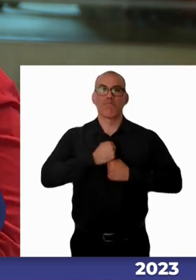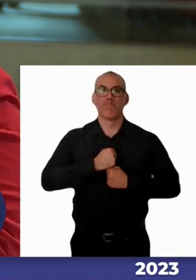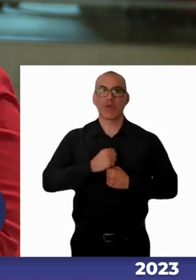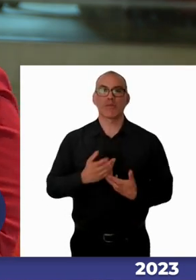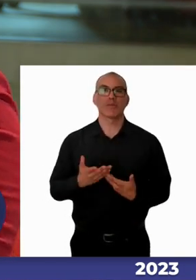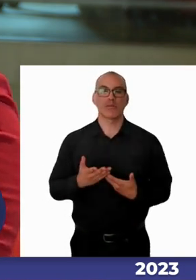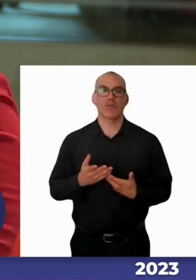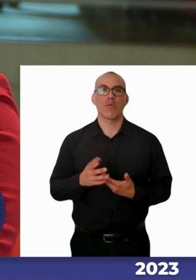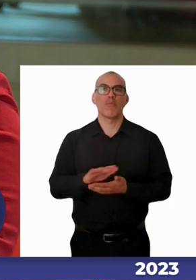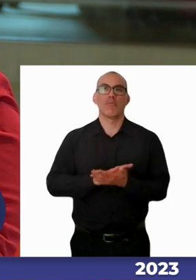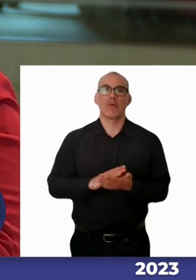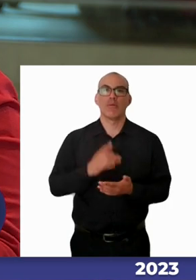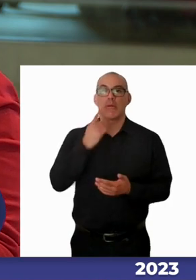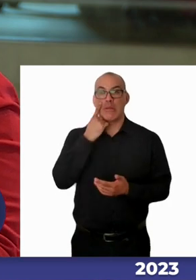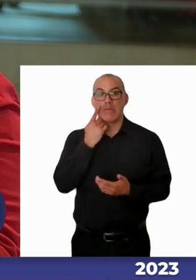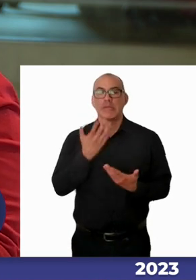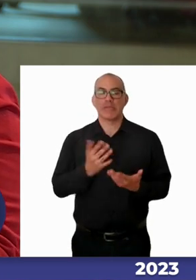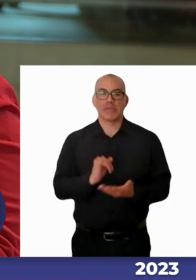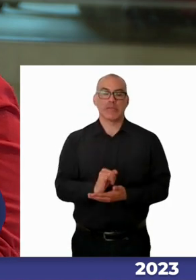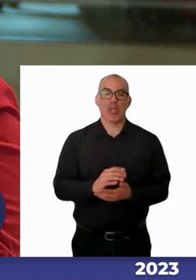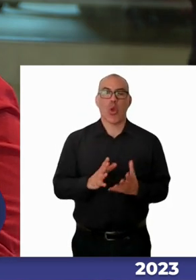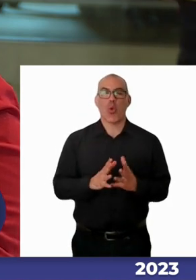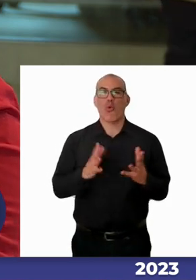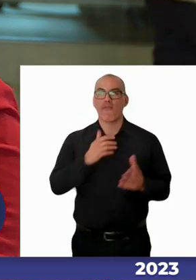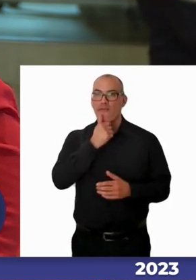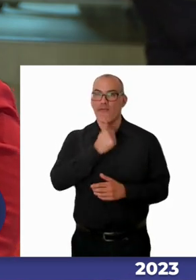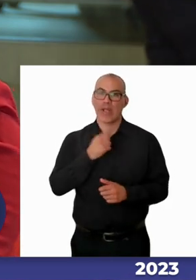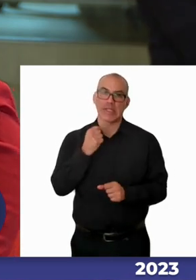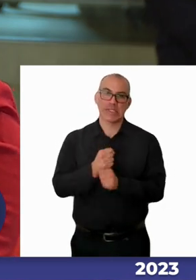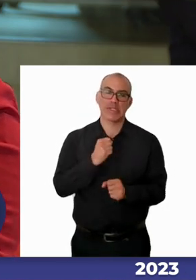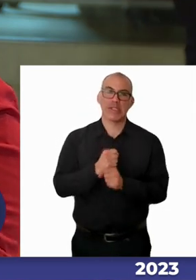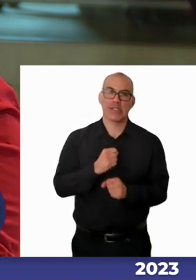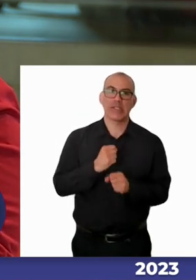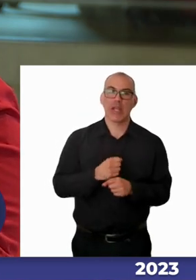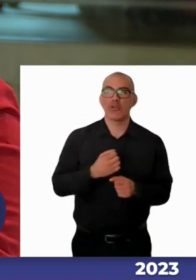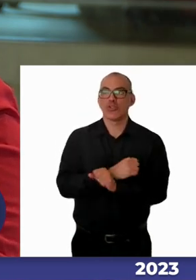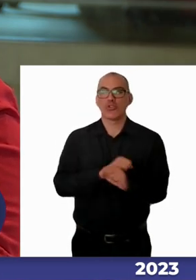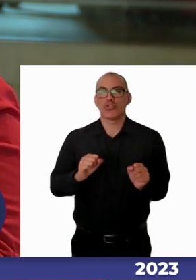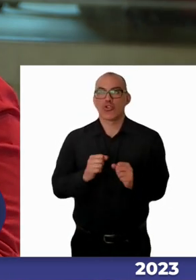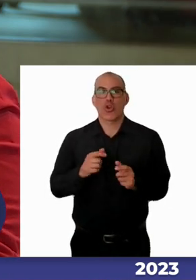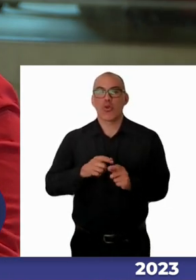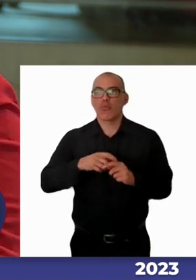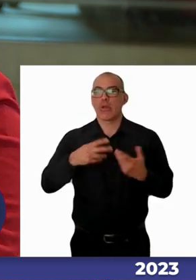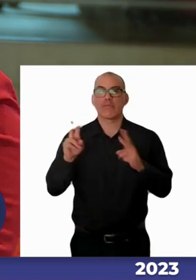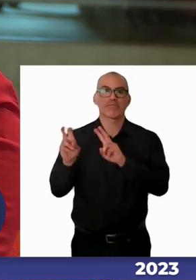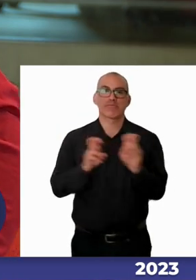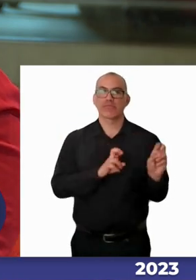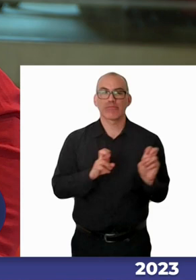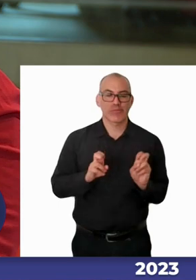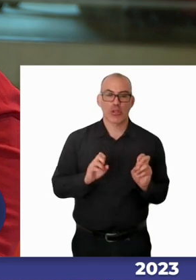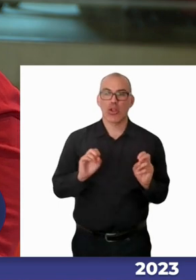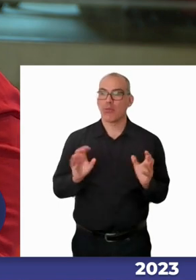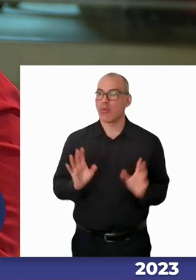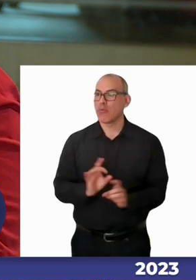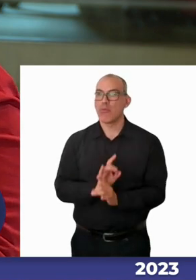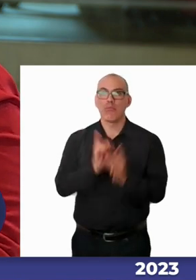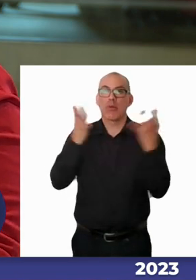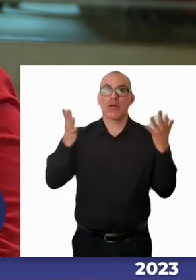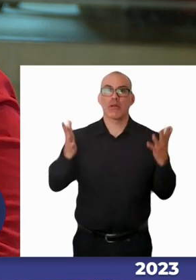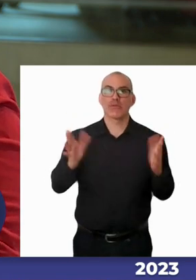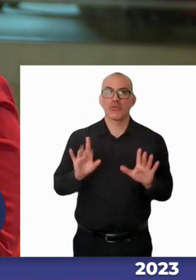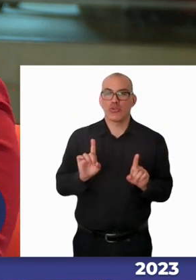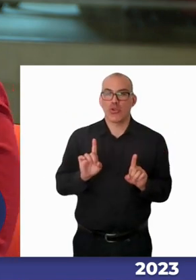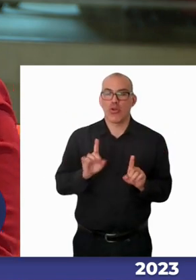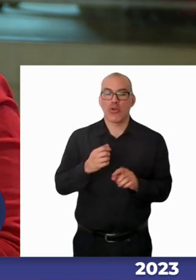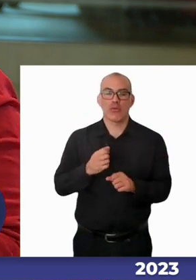tengo aún quedan mucho que trabajar porque obviamente no se puede levantar todas estas temáticas de la nada no están los recursos ni humanos